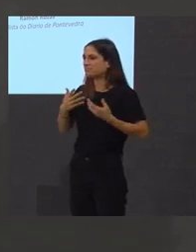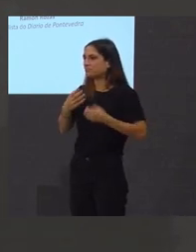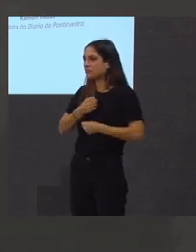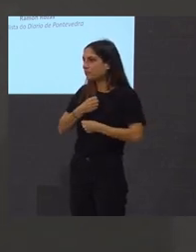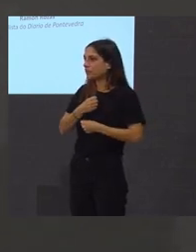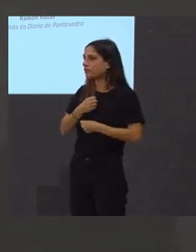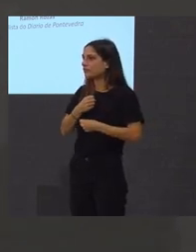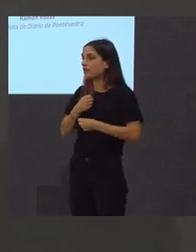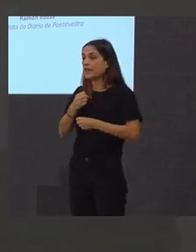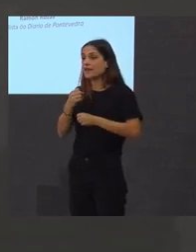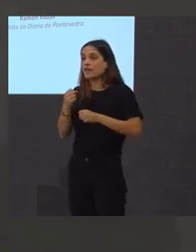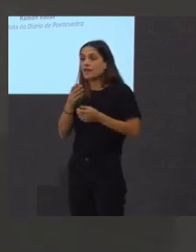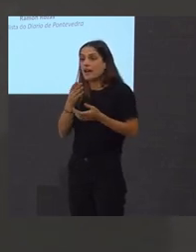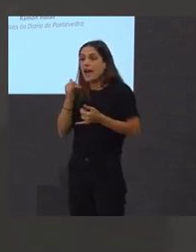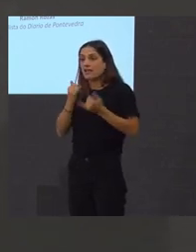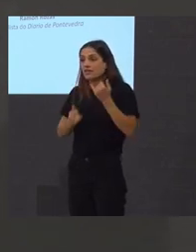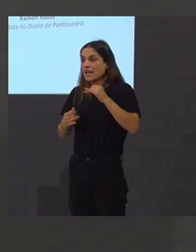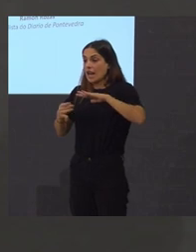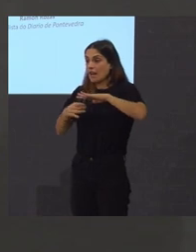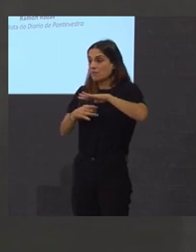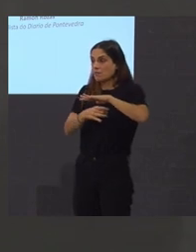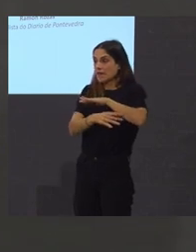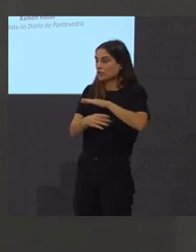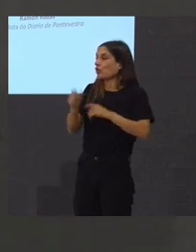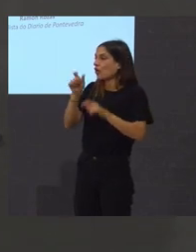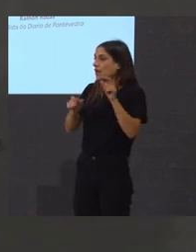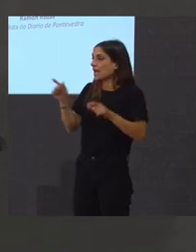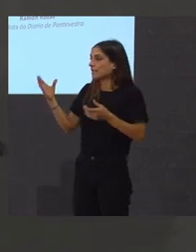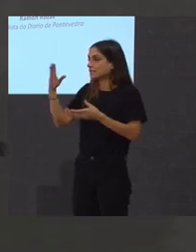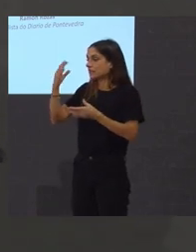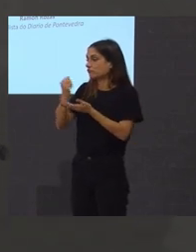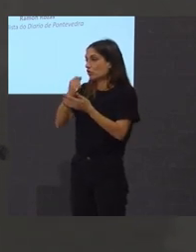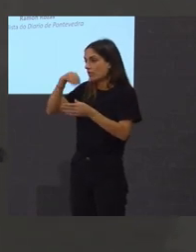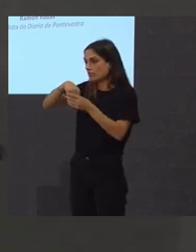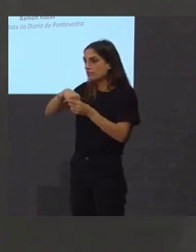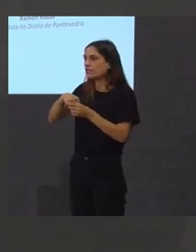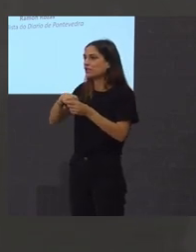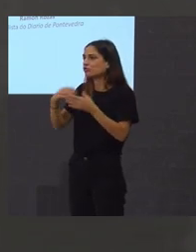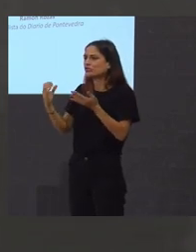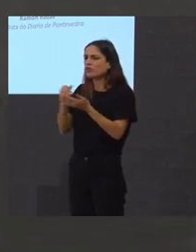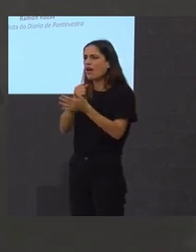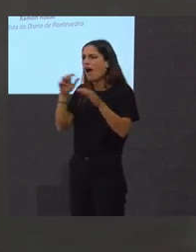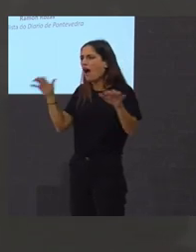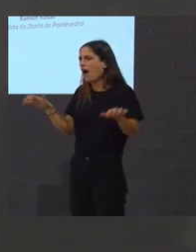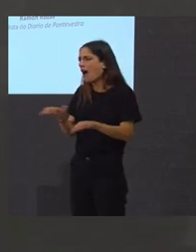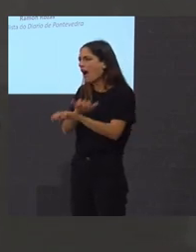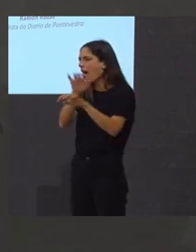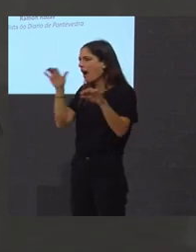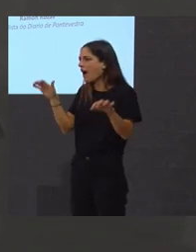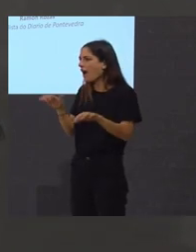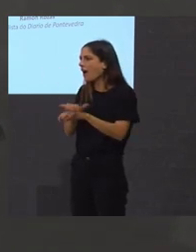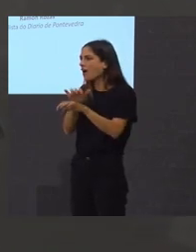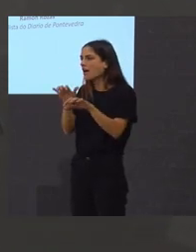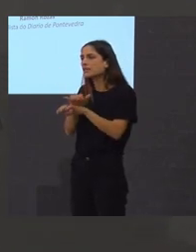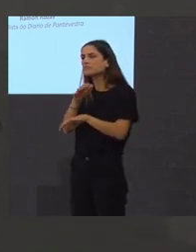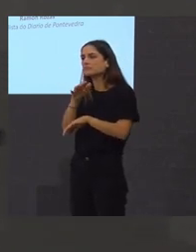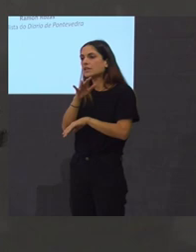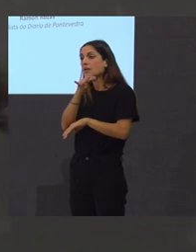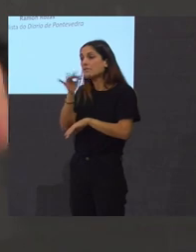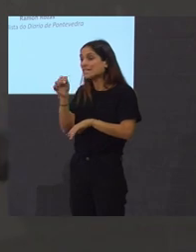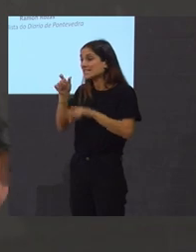acabou escachando da risa en silencio pero vimos como a xente de Madrid lle caía la lagrinilla